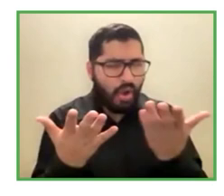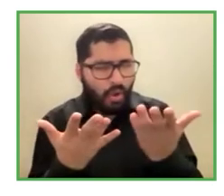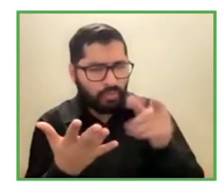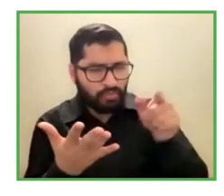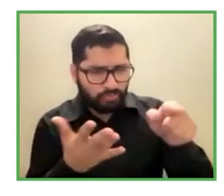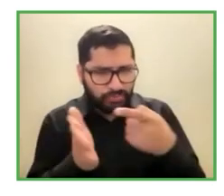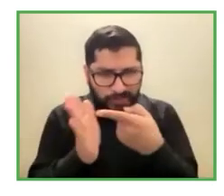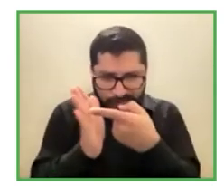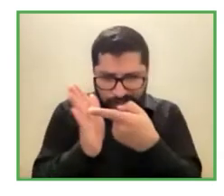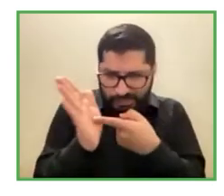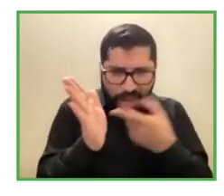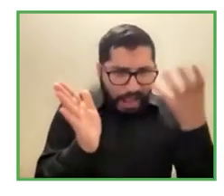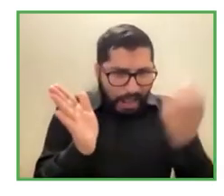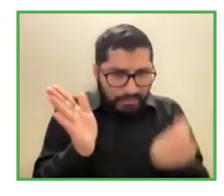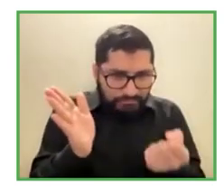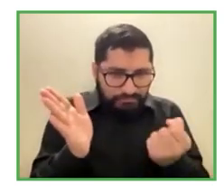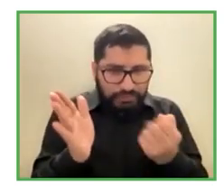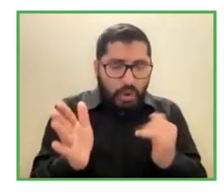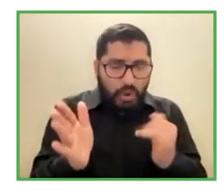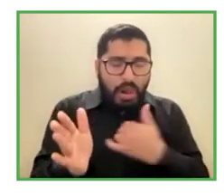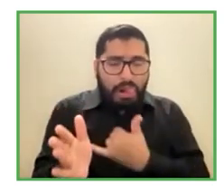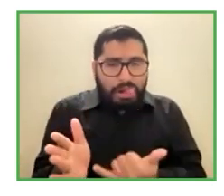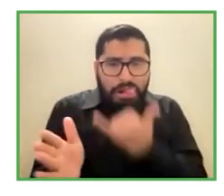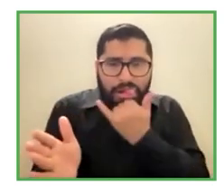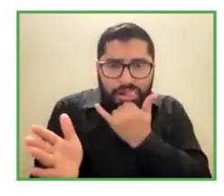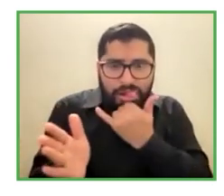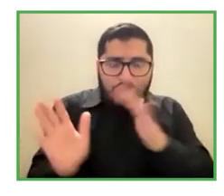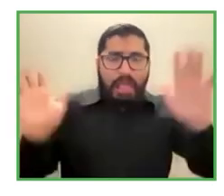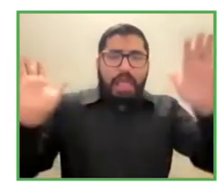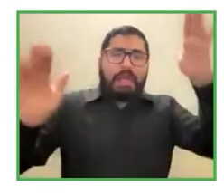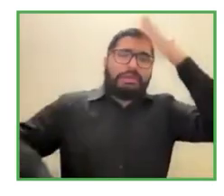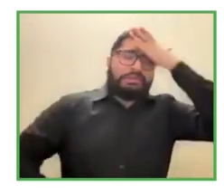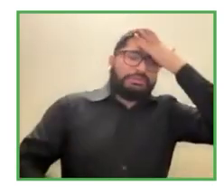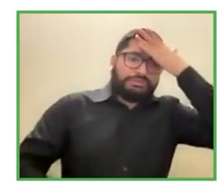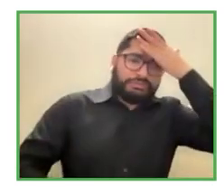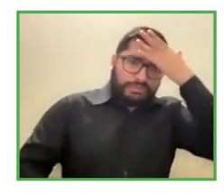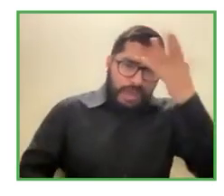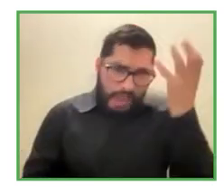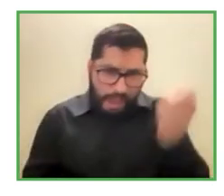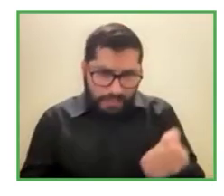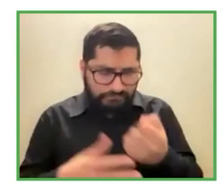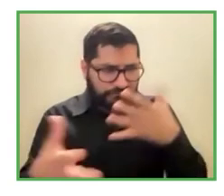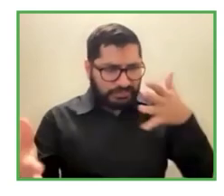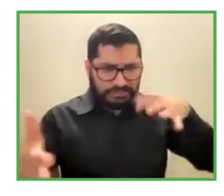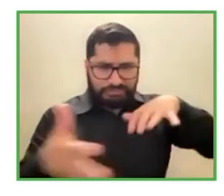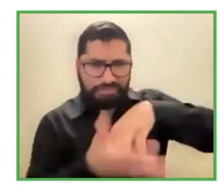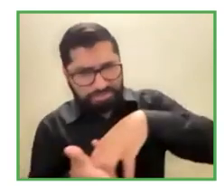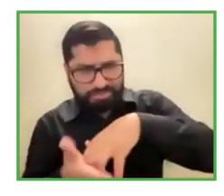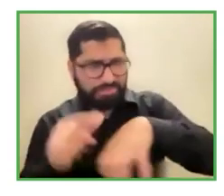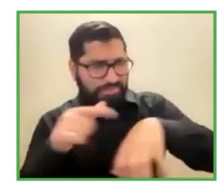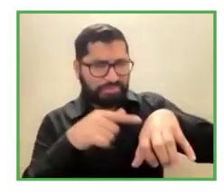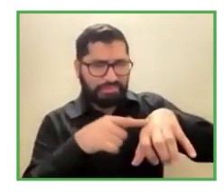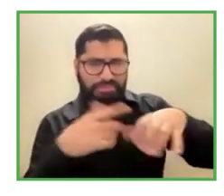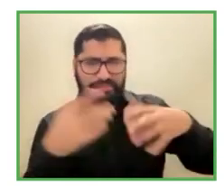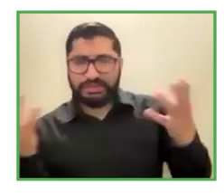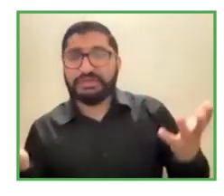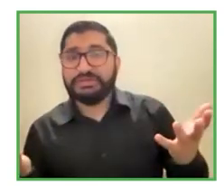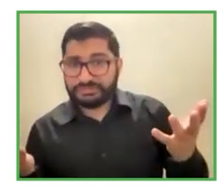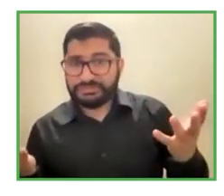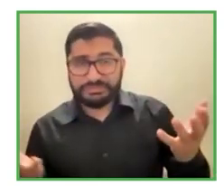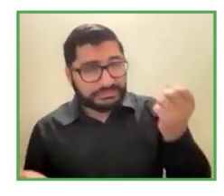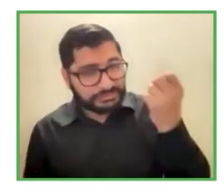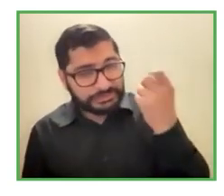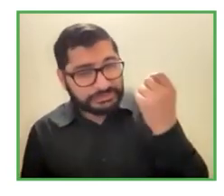y qué pasa si hay algún tipo de accidente entonces bueno el prejuicio el prejuicio que bueno todos hemos hablado